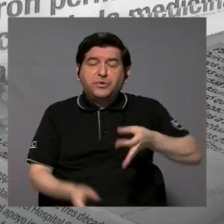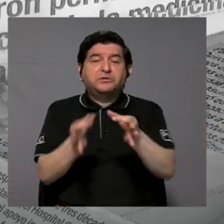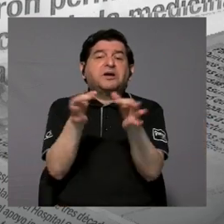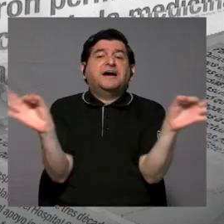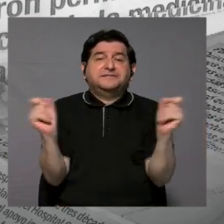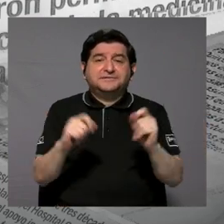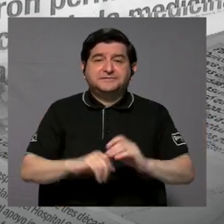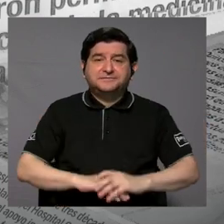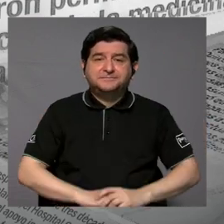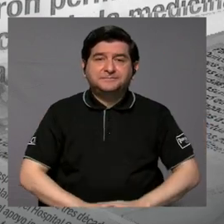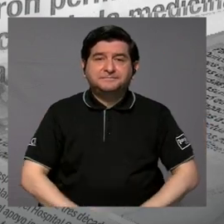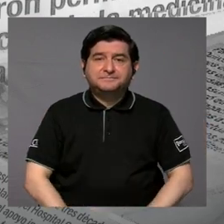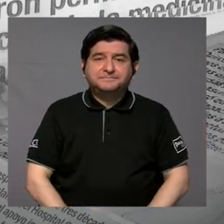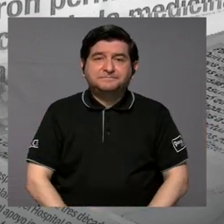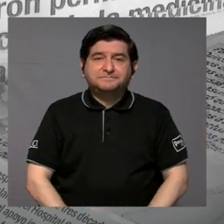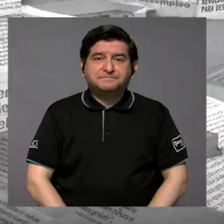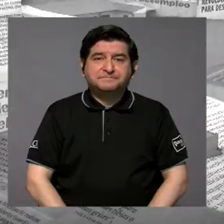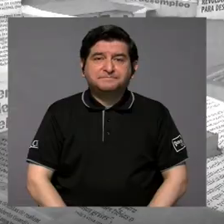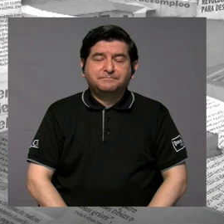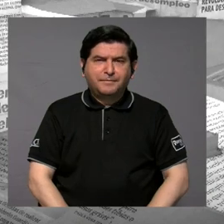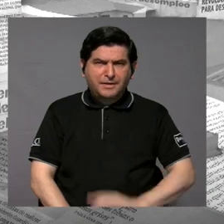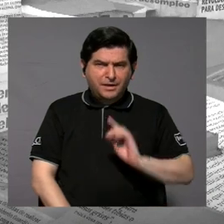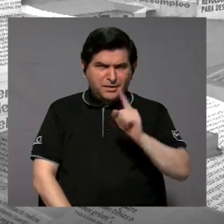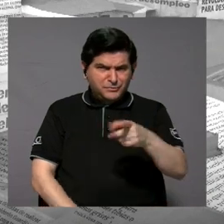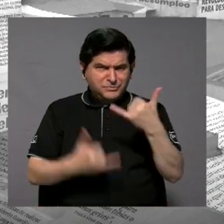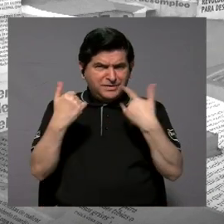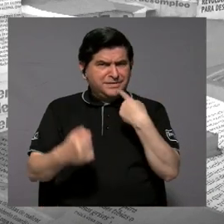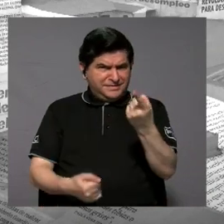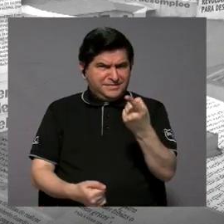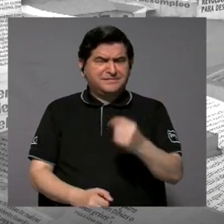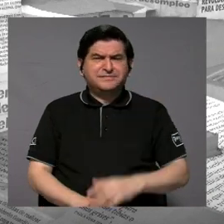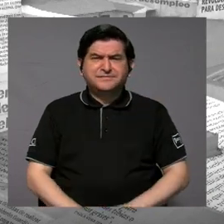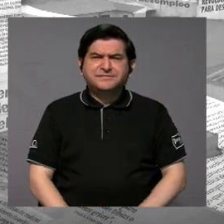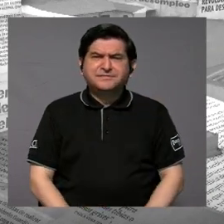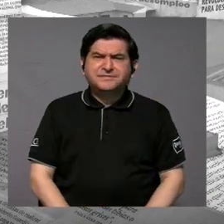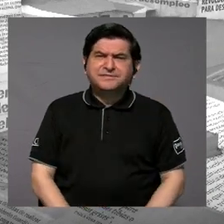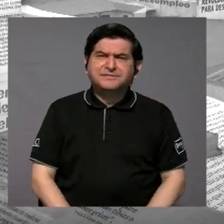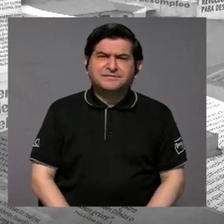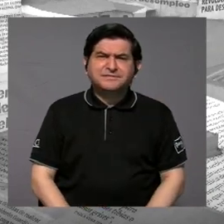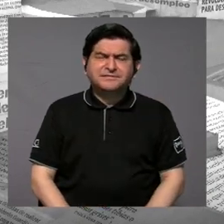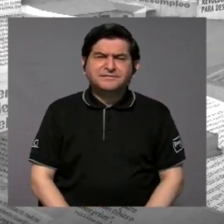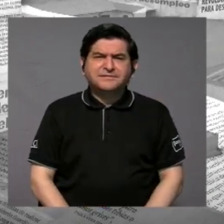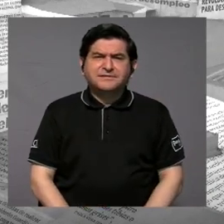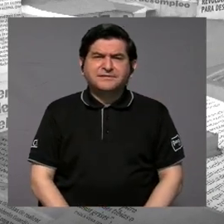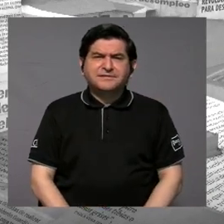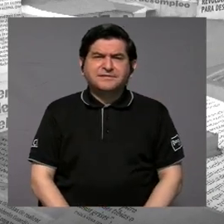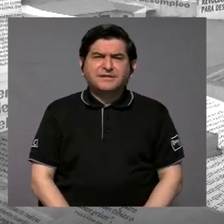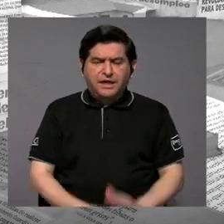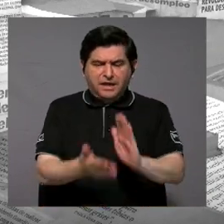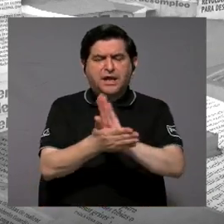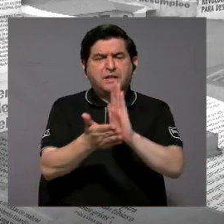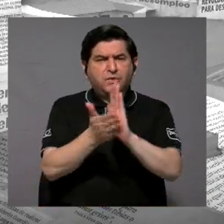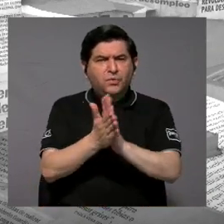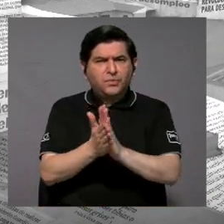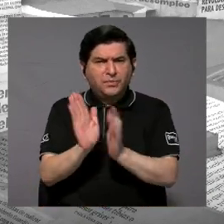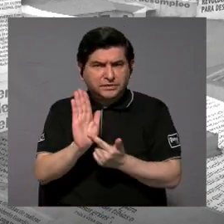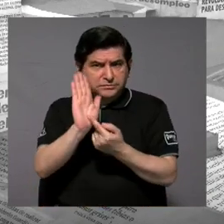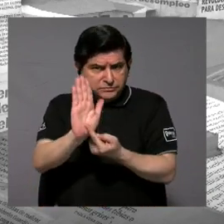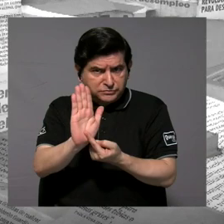gratuitamente. ¿Realmente ustedes han dicho que en el pronunciamiento,